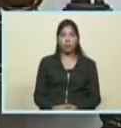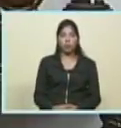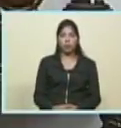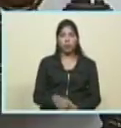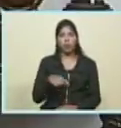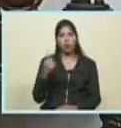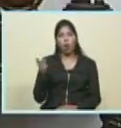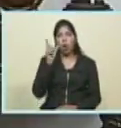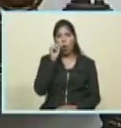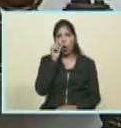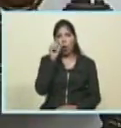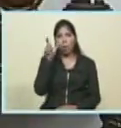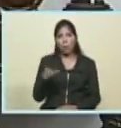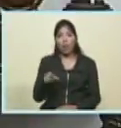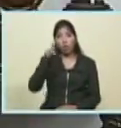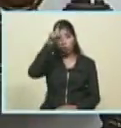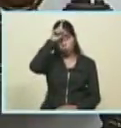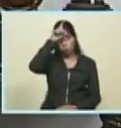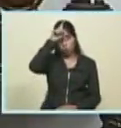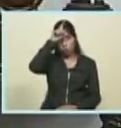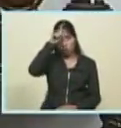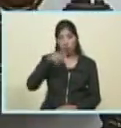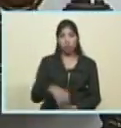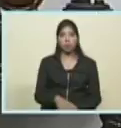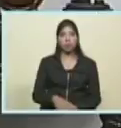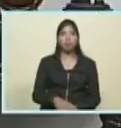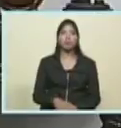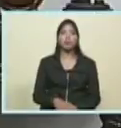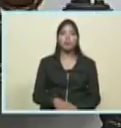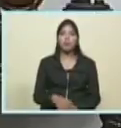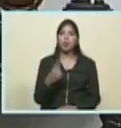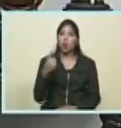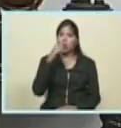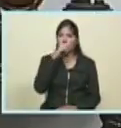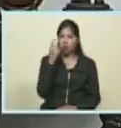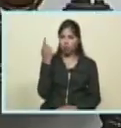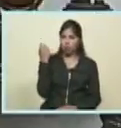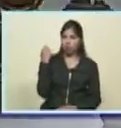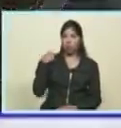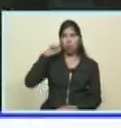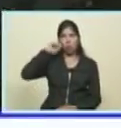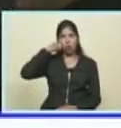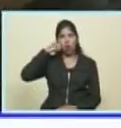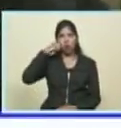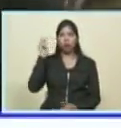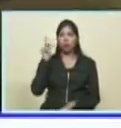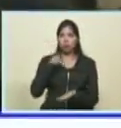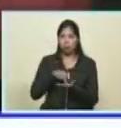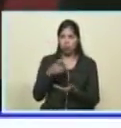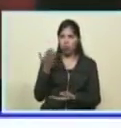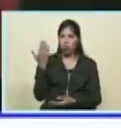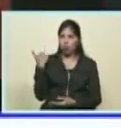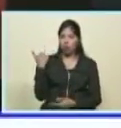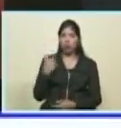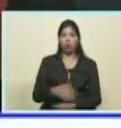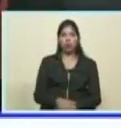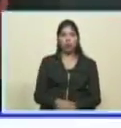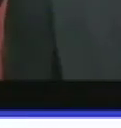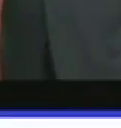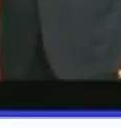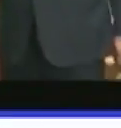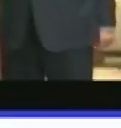el presidente de nuestra hermana Turquía. Allí estuvimos hace un año exactamente, estábamos recordando. Hace un año estuvimos en Estambul,